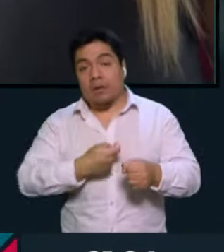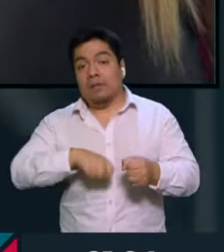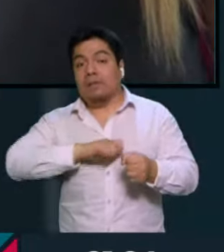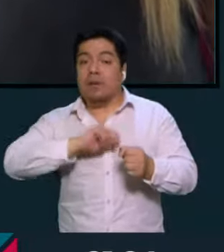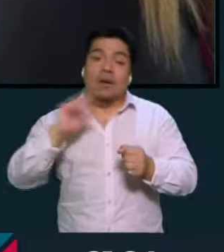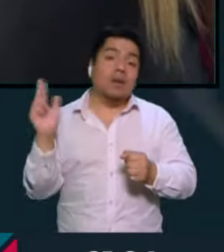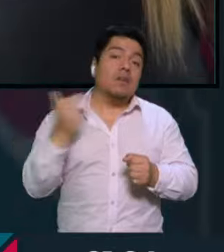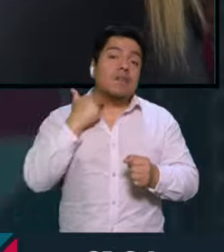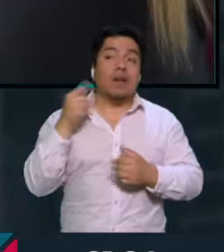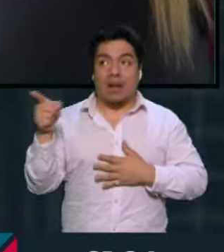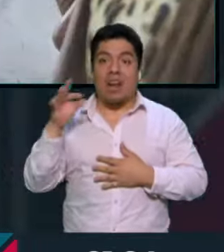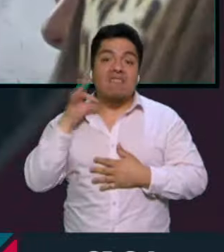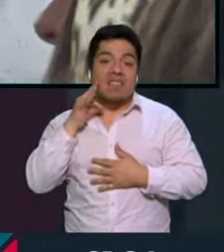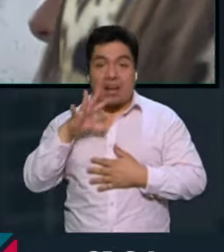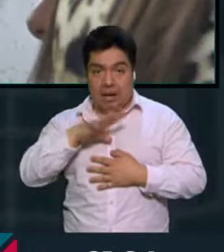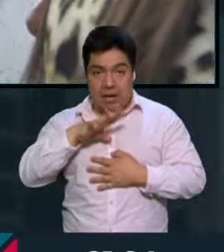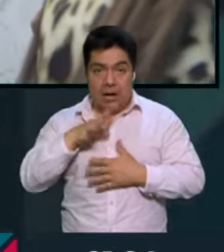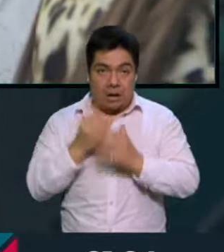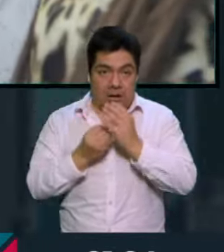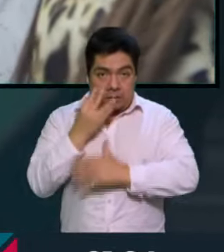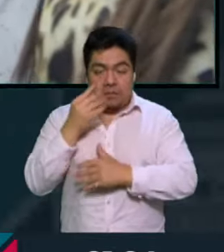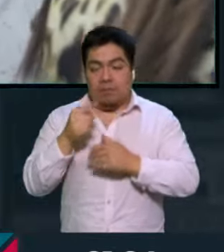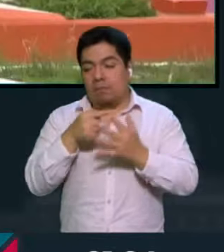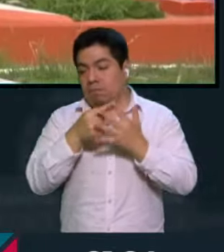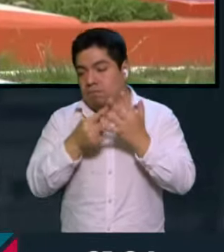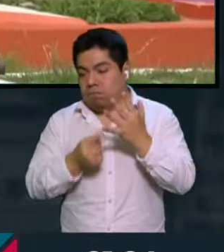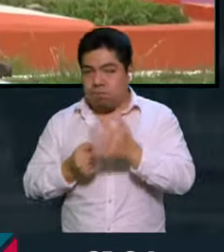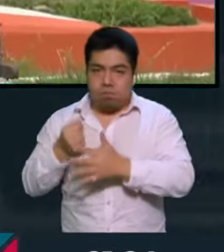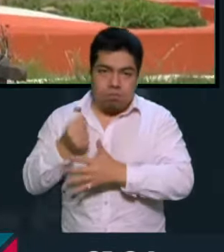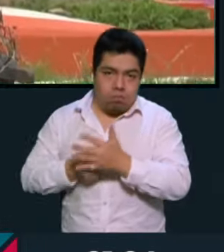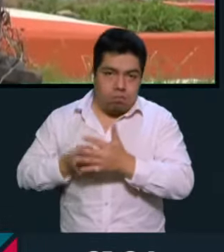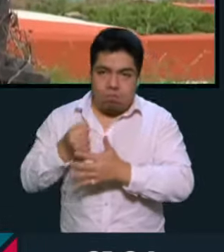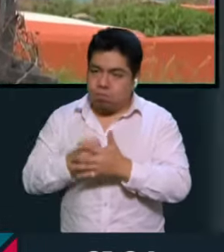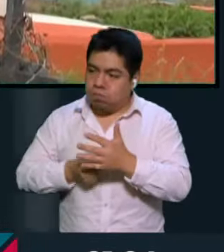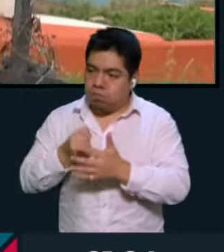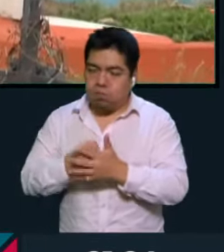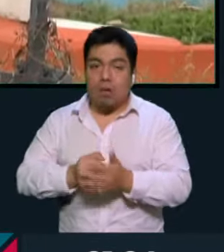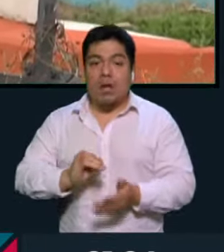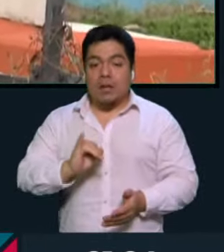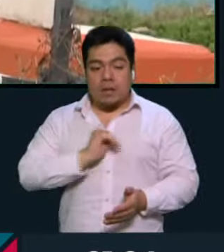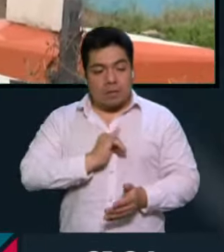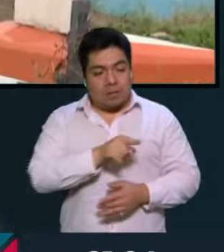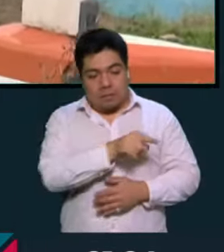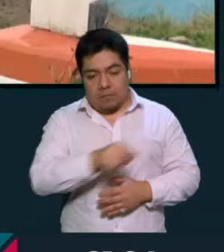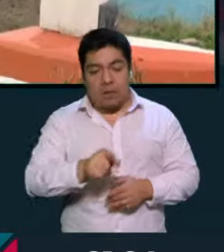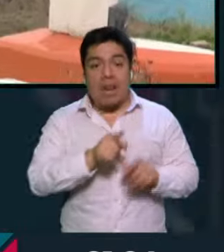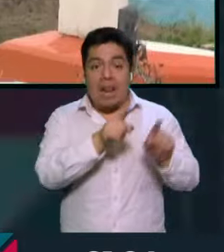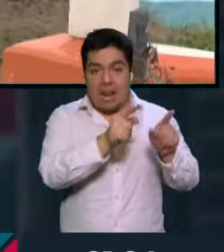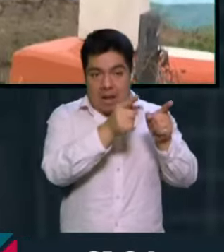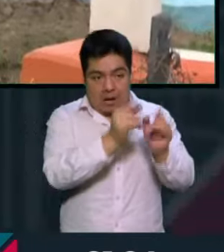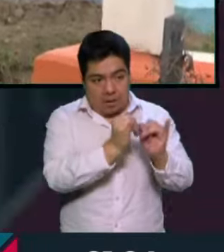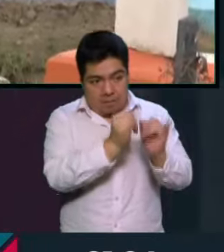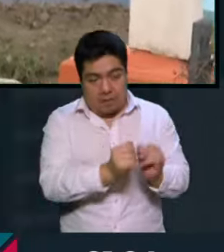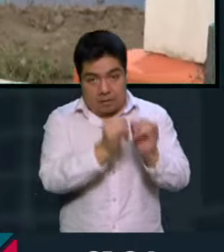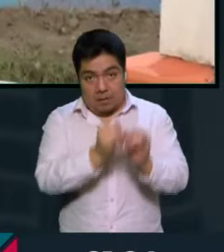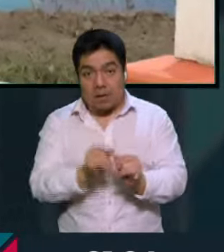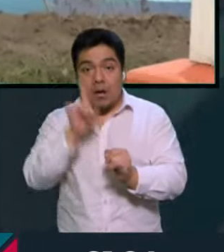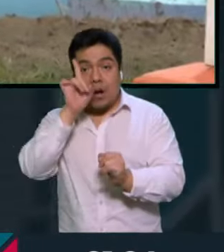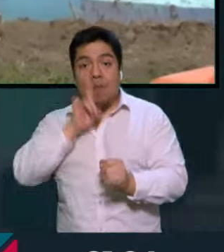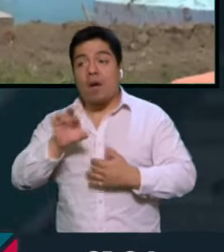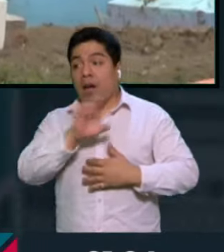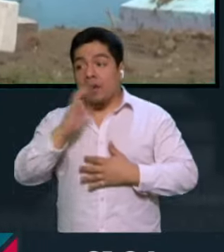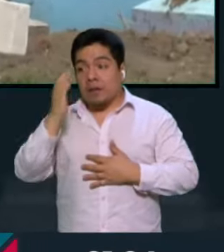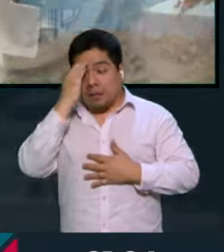en la Fiscalía, también a través de toda esta lucha, el reconocimiento de la identidad de las mujeres aún después de asesinadas.